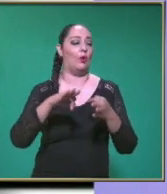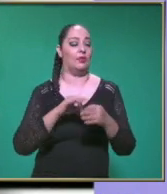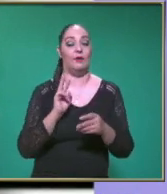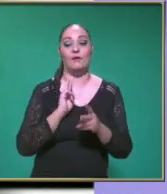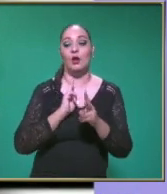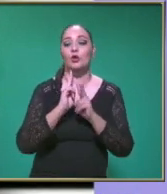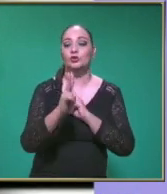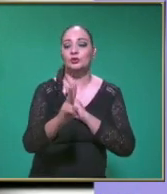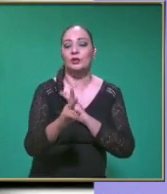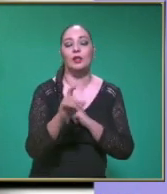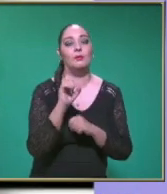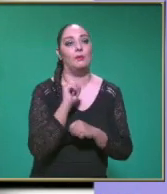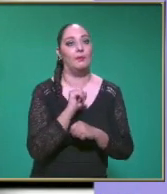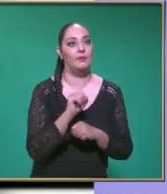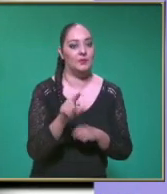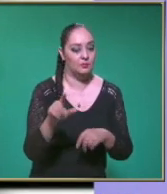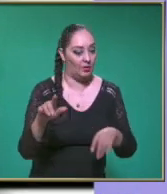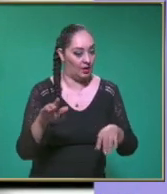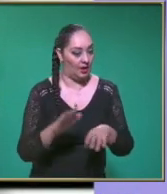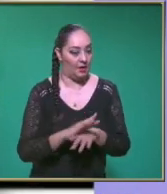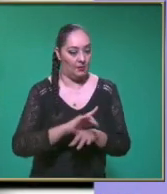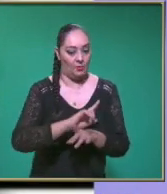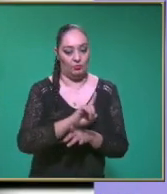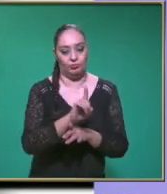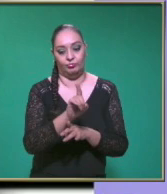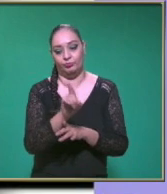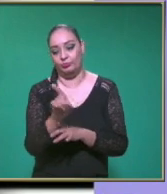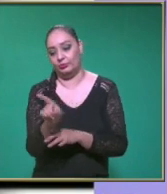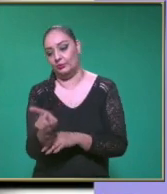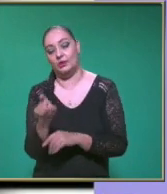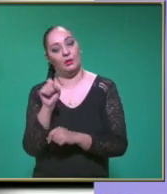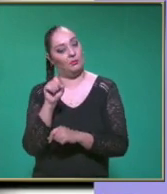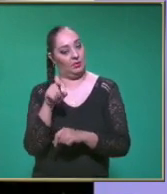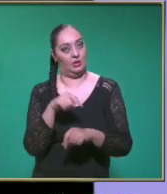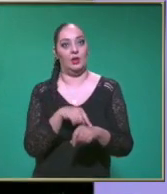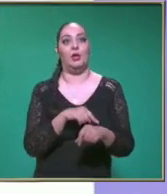Cambia en la misma Proporción En todos los Intervalos De tiempo